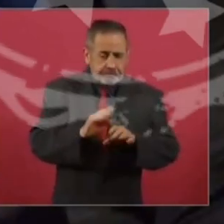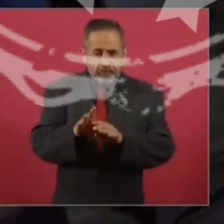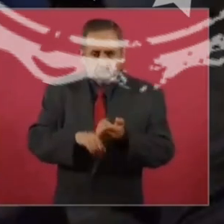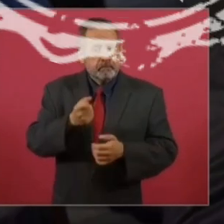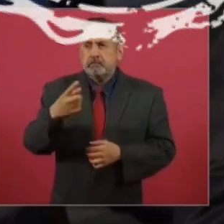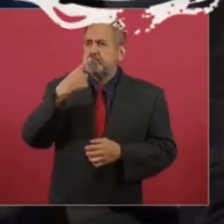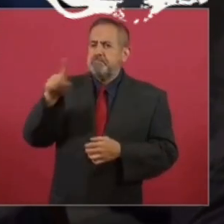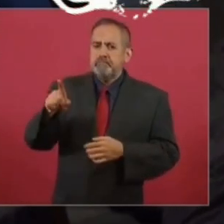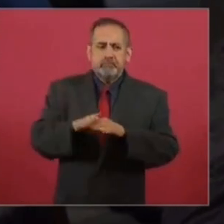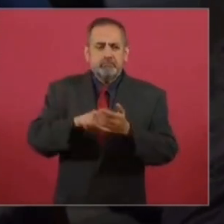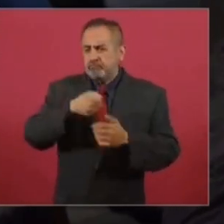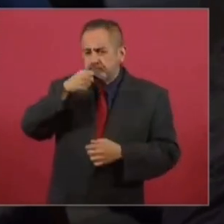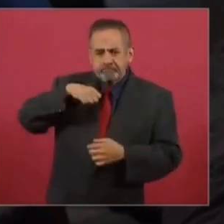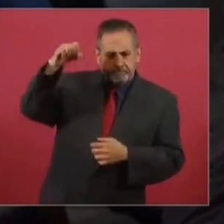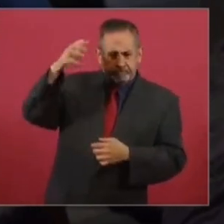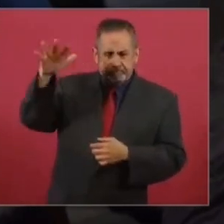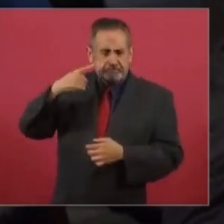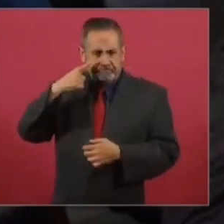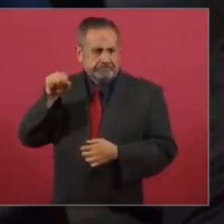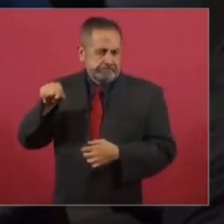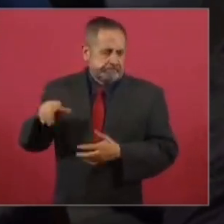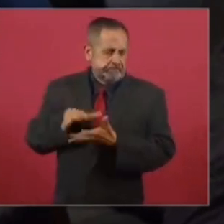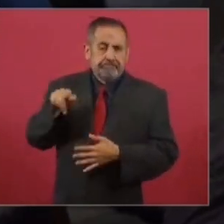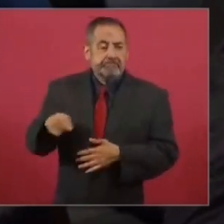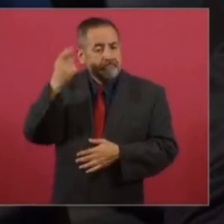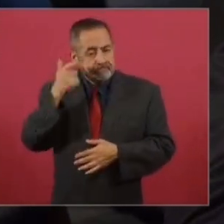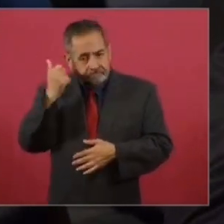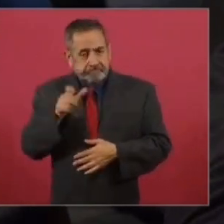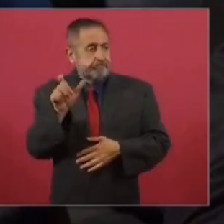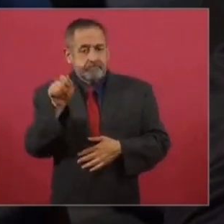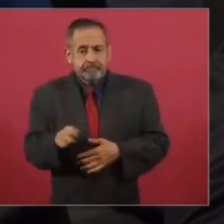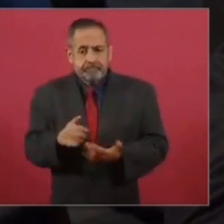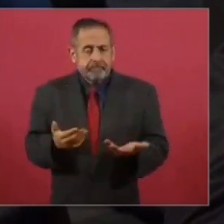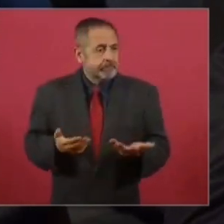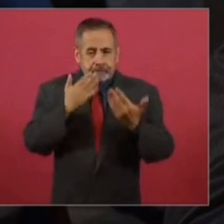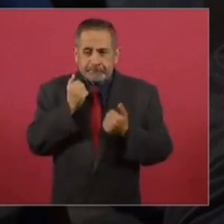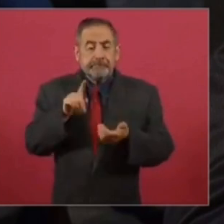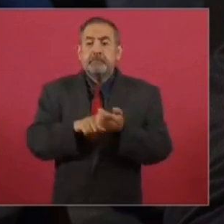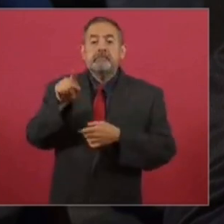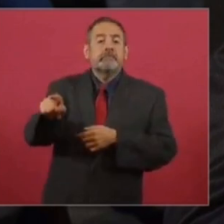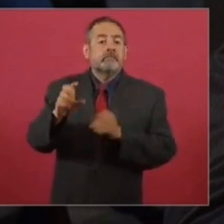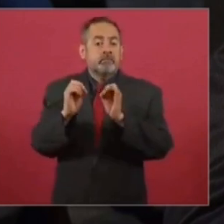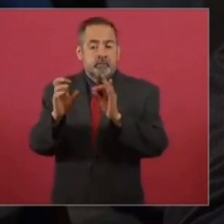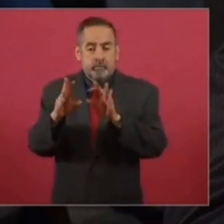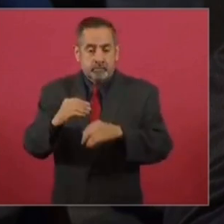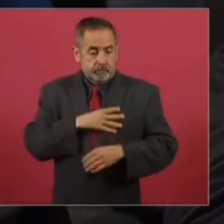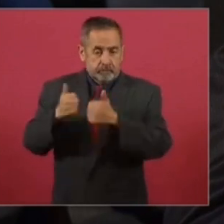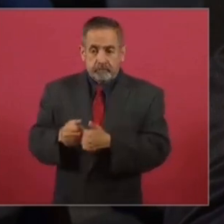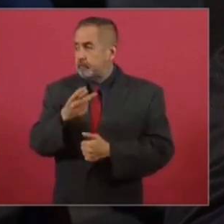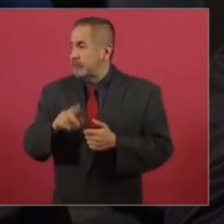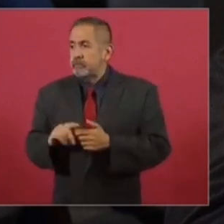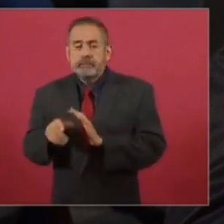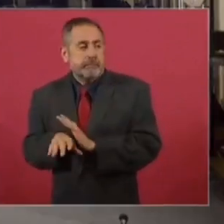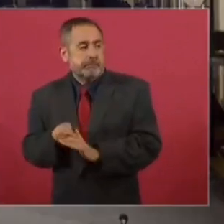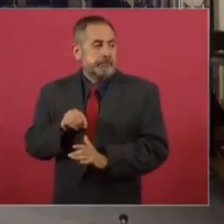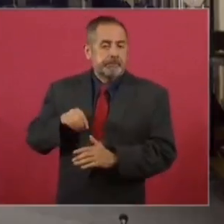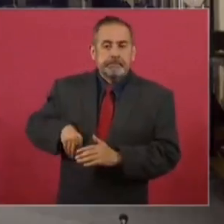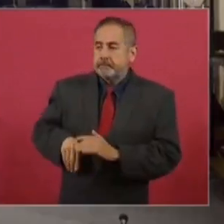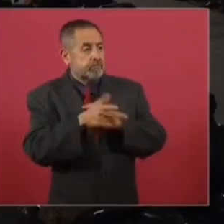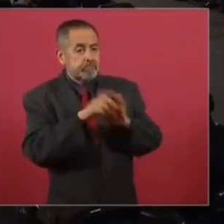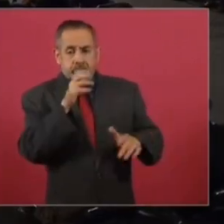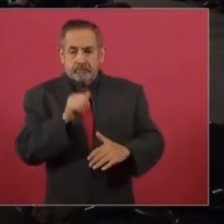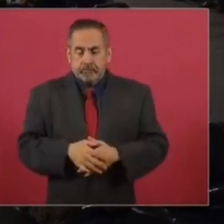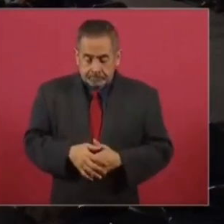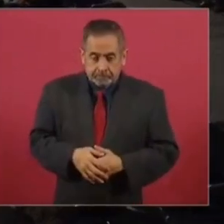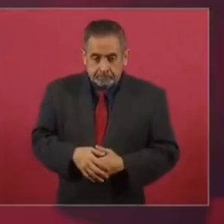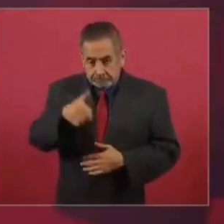Hay también denuncias de estos adultos mayores, sobre todo son los que cobran estas pensiones, de un robo hormiga en las sucursales del Banco del Bienestar de parte de empleados. ¿Qué información tiene al